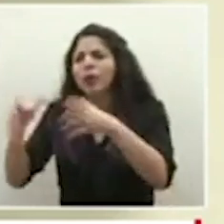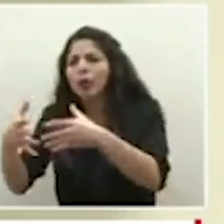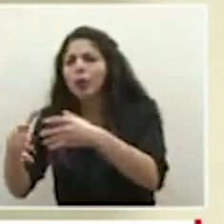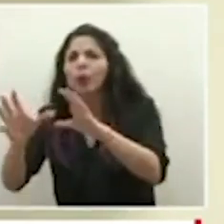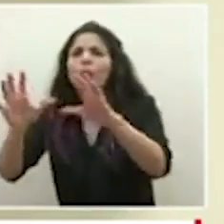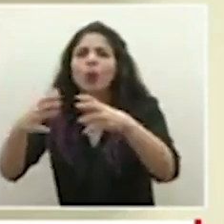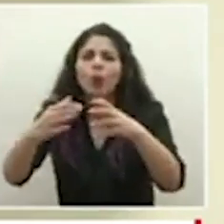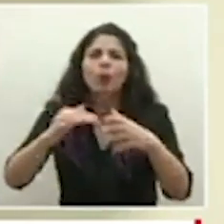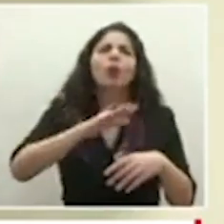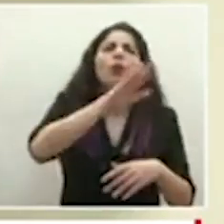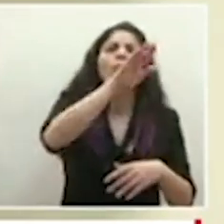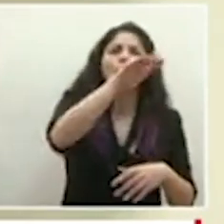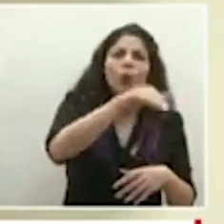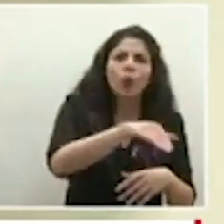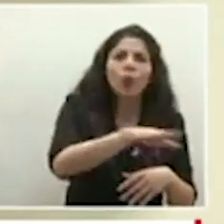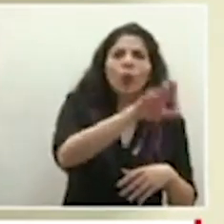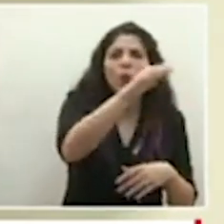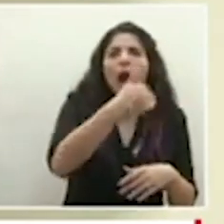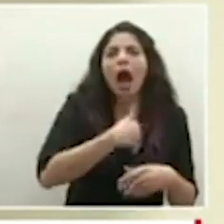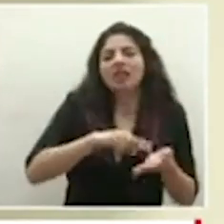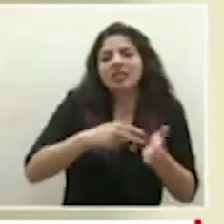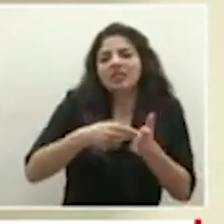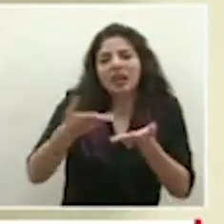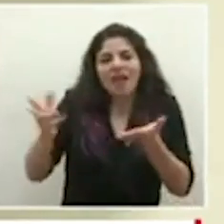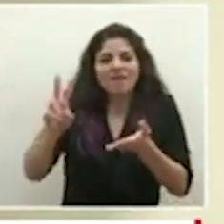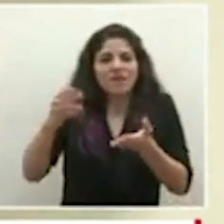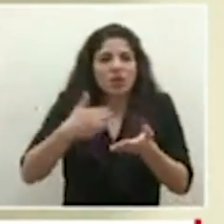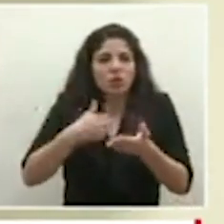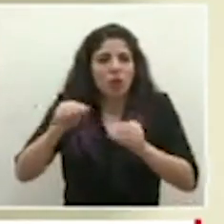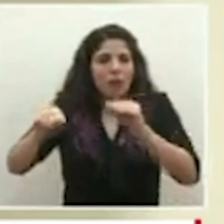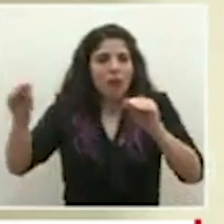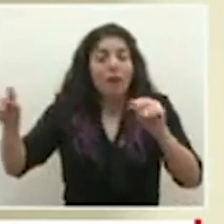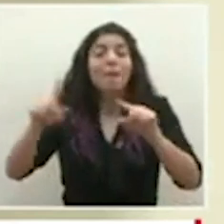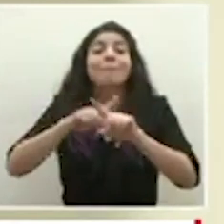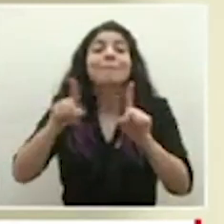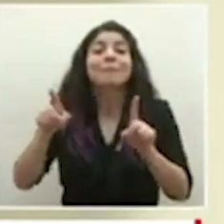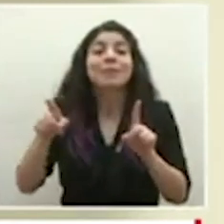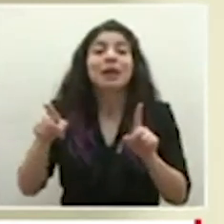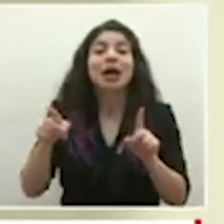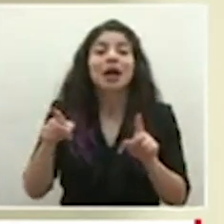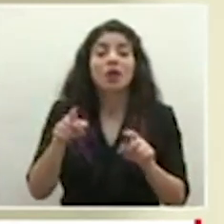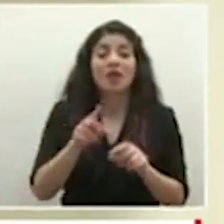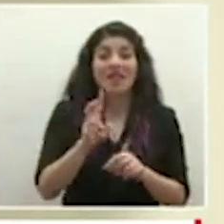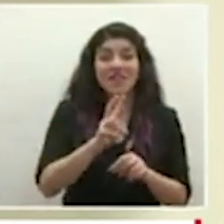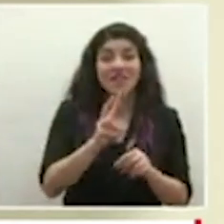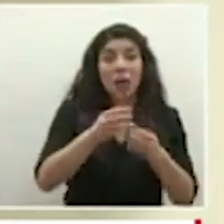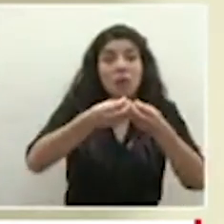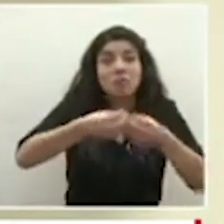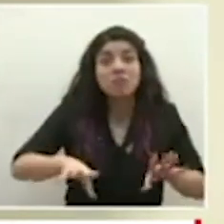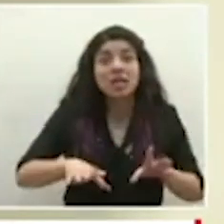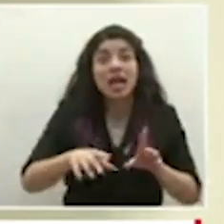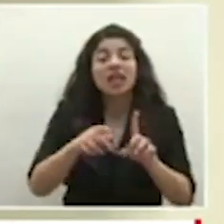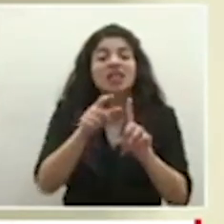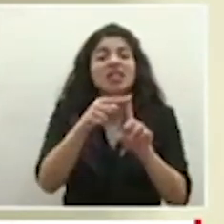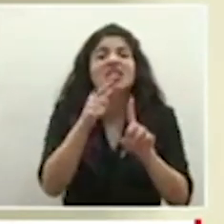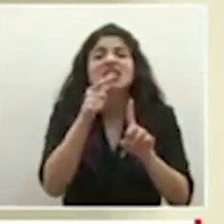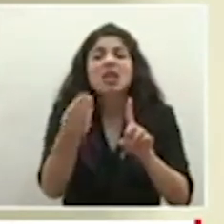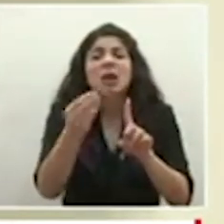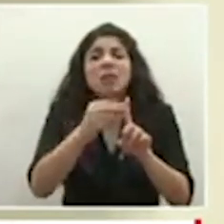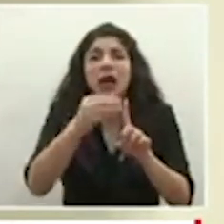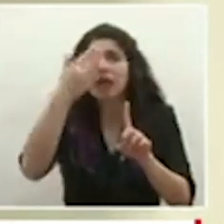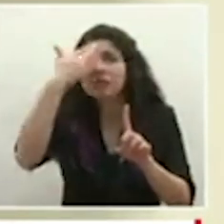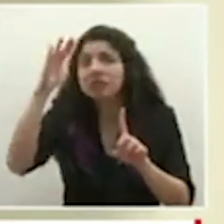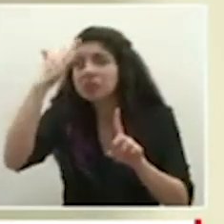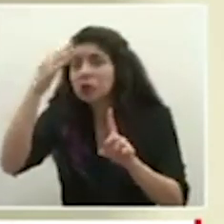curvas y los aumentos en los casos porque hay transmisión lo que no ha existido es que esa transmisión le hayamos perdido la trazabilidad en su gran